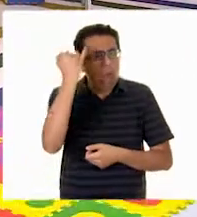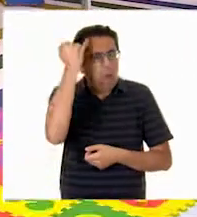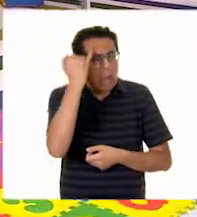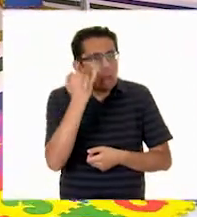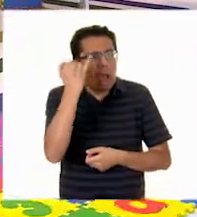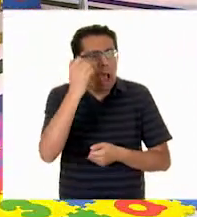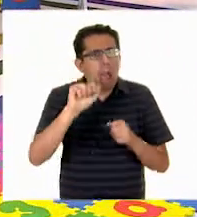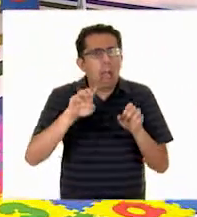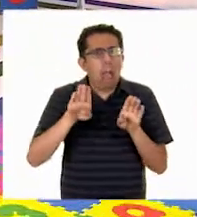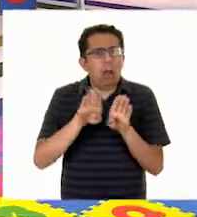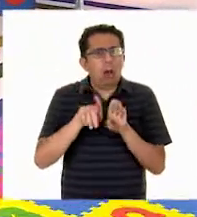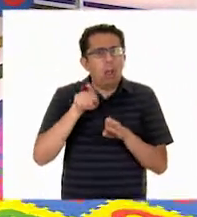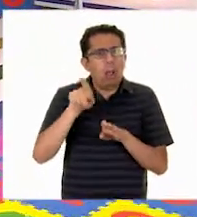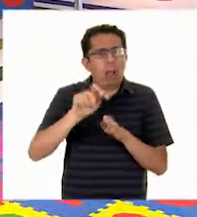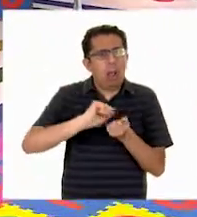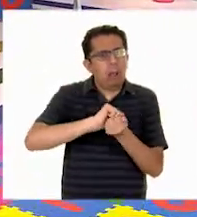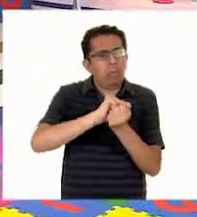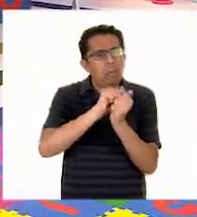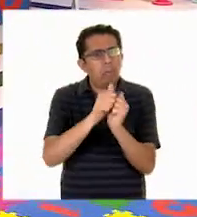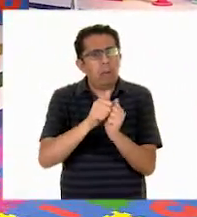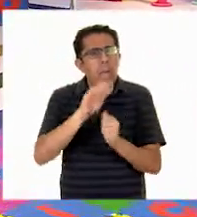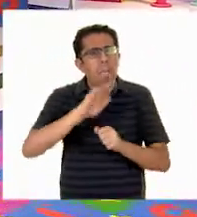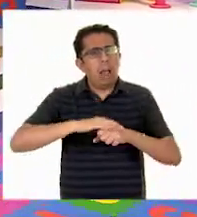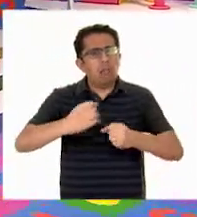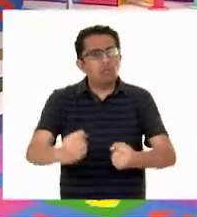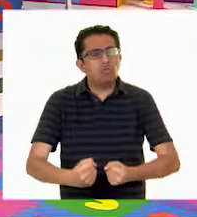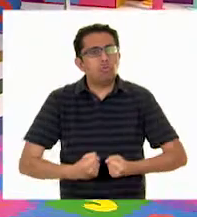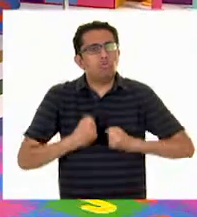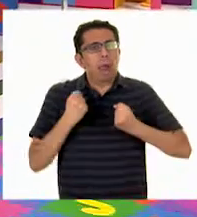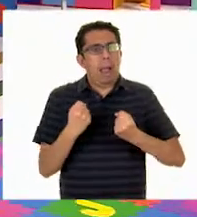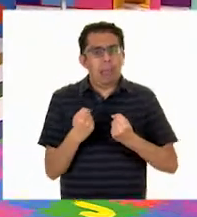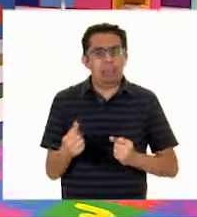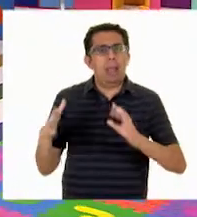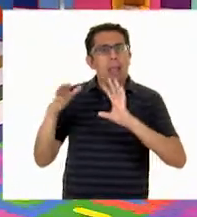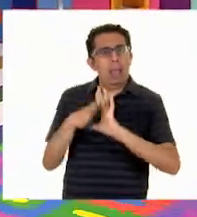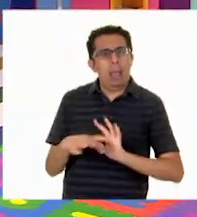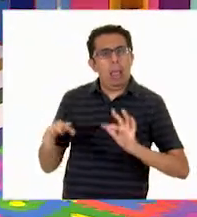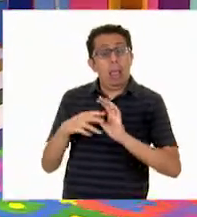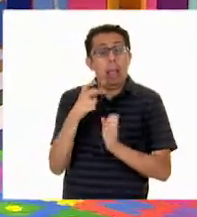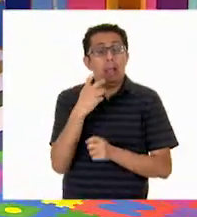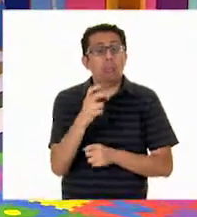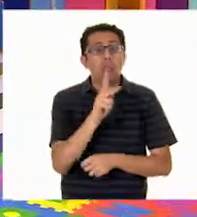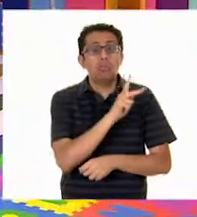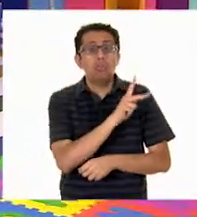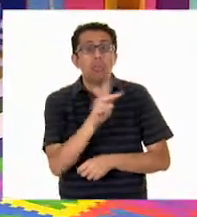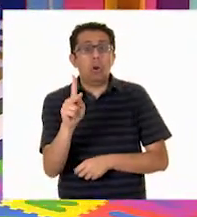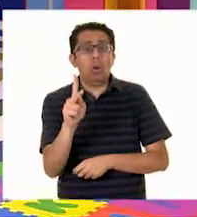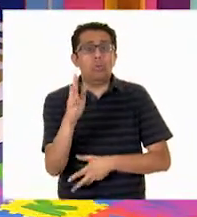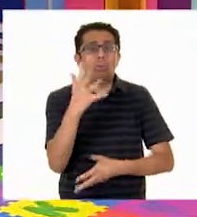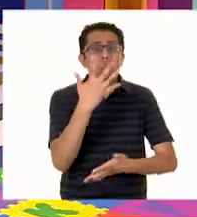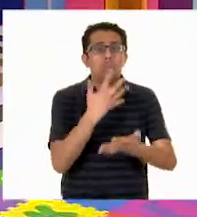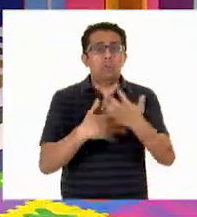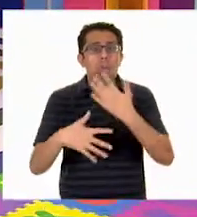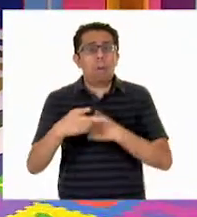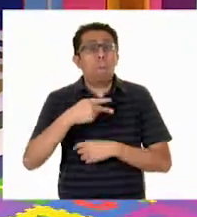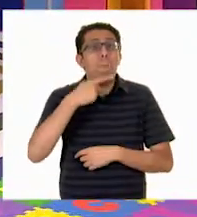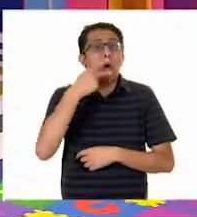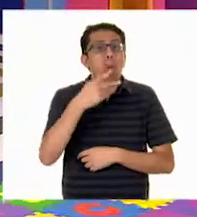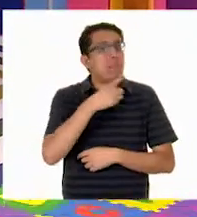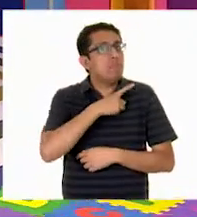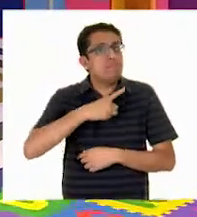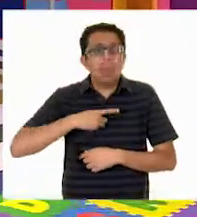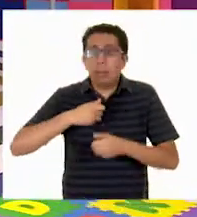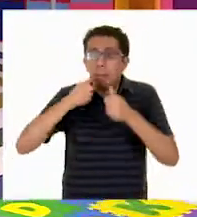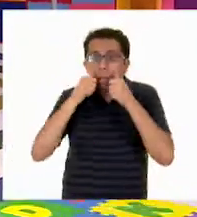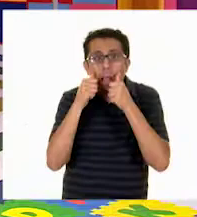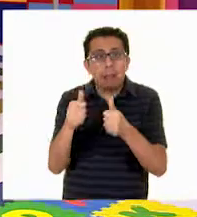hacer fuerte a Cristina, es hacerle saber lo que tú estás diciendo. Que todas las voces deben ser escuchadas. Así es. Todas las